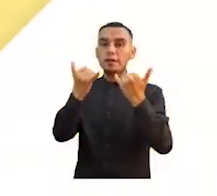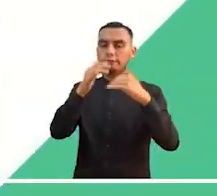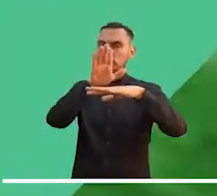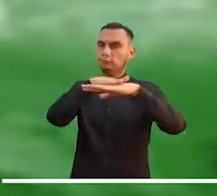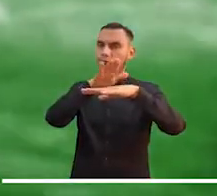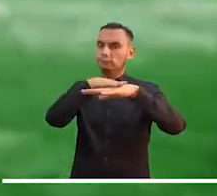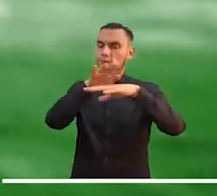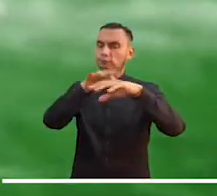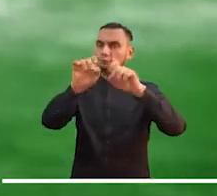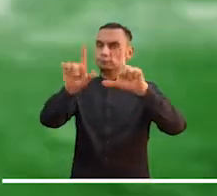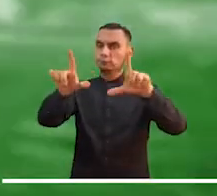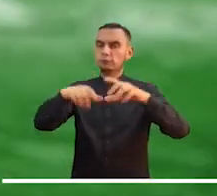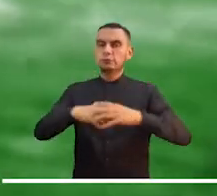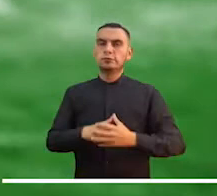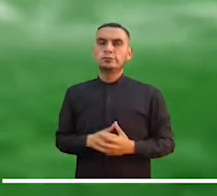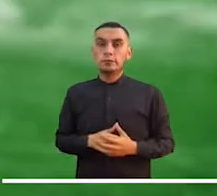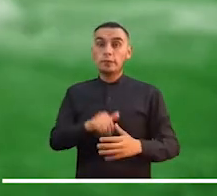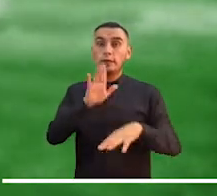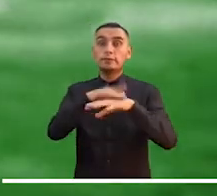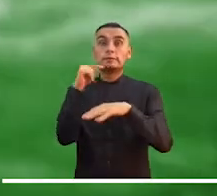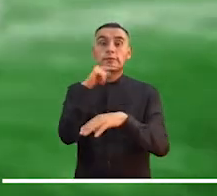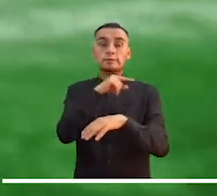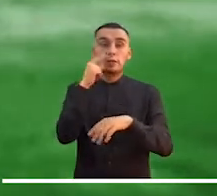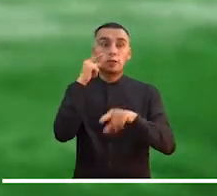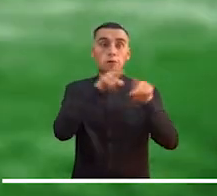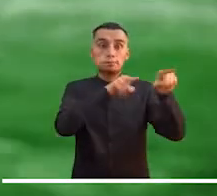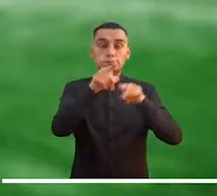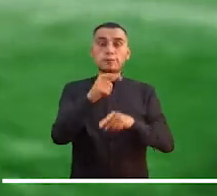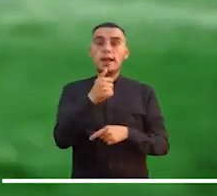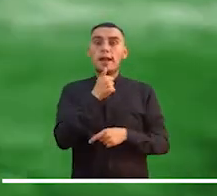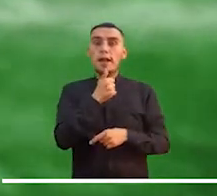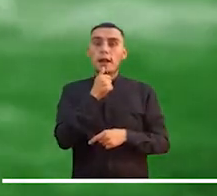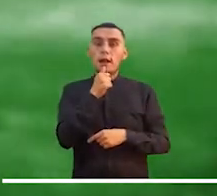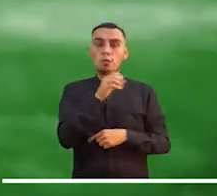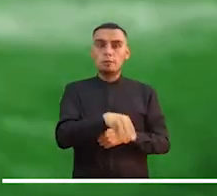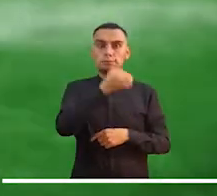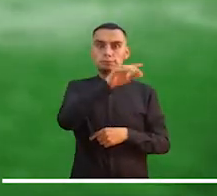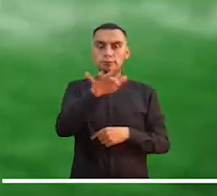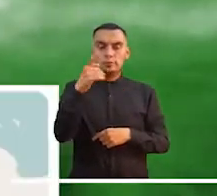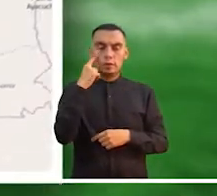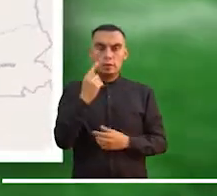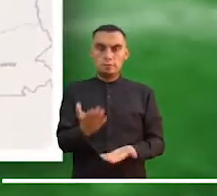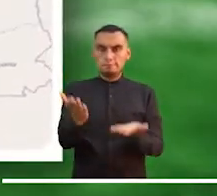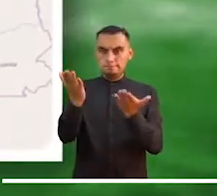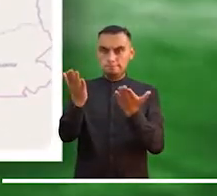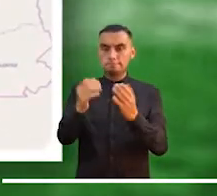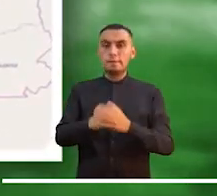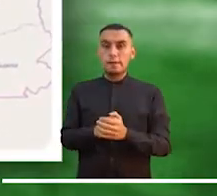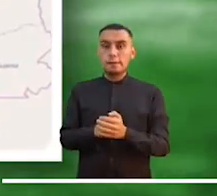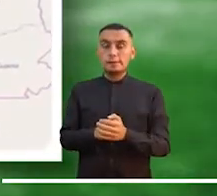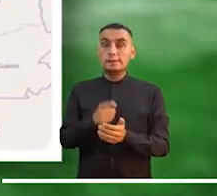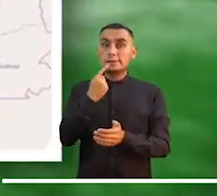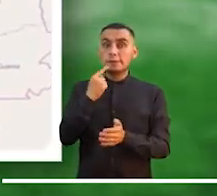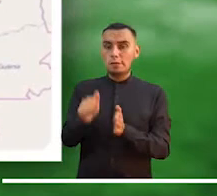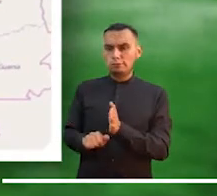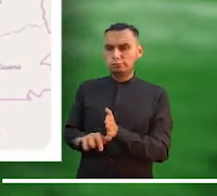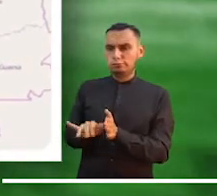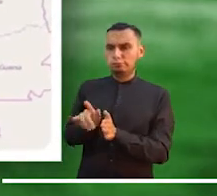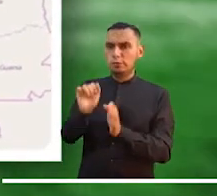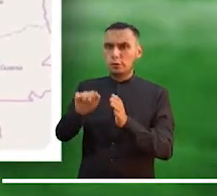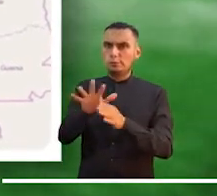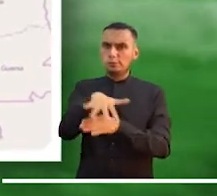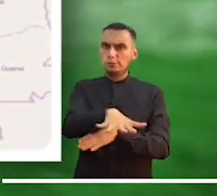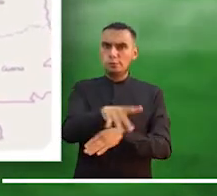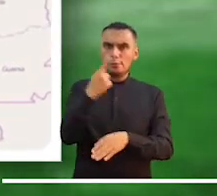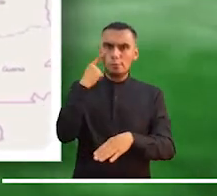lloviznas al sur occidente de la ciudad. Ahora, mucha atención a las principales alertas. Alerta roja por niveles altos del río Magdalena a la